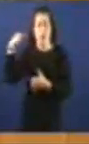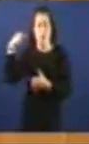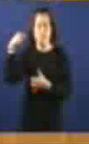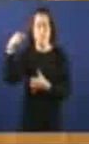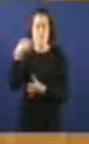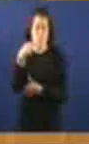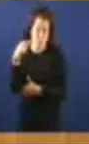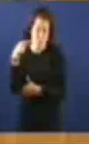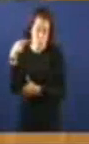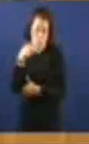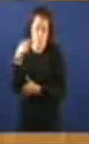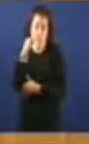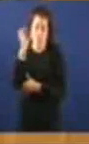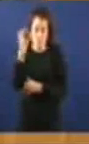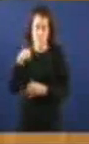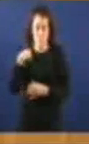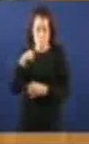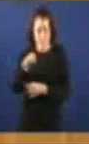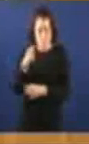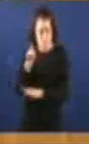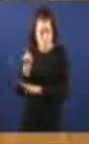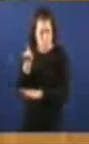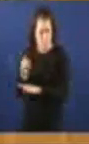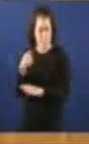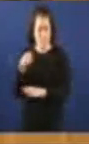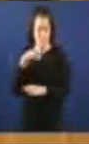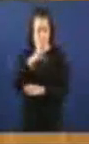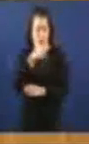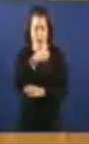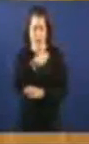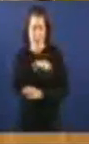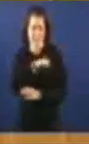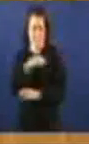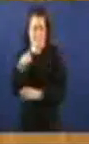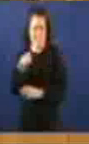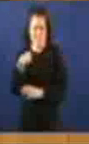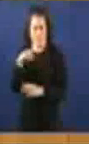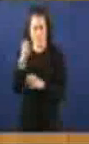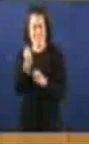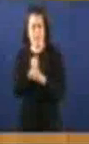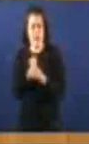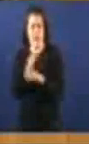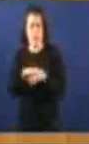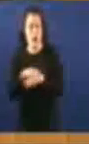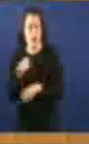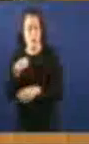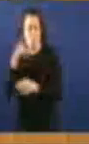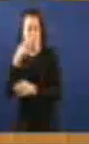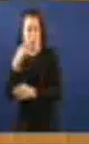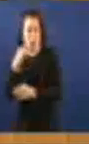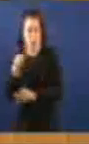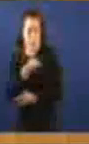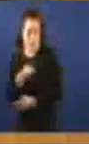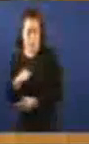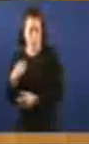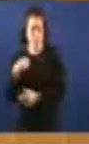Traidor O Estado Posto Por os gobernos Do Estado Para ser un banco De Estado E trabalhando Para a banca privada Para as súas estafas E os súbratos negros